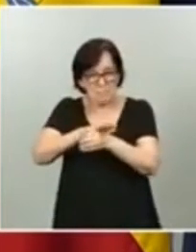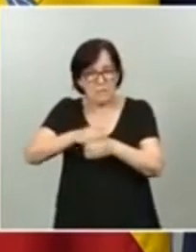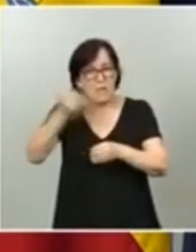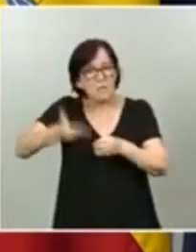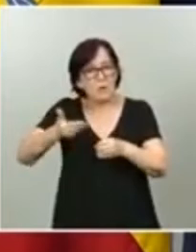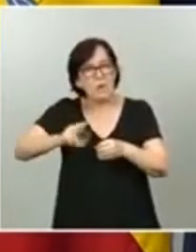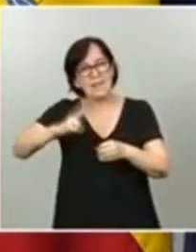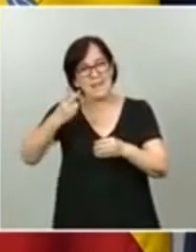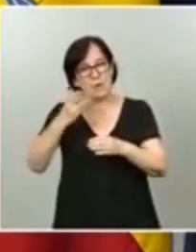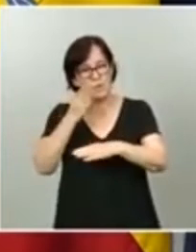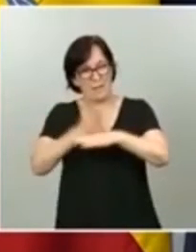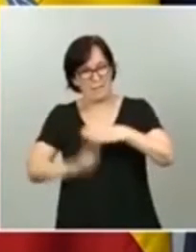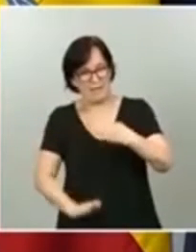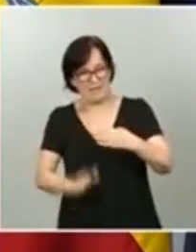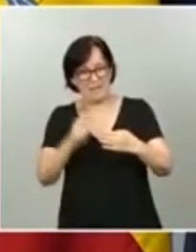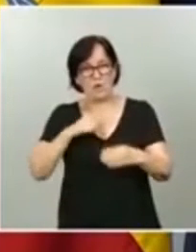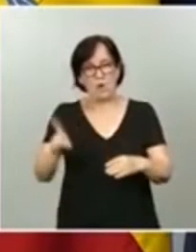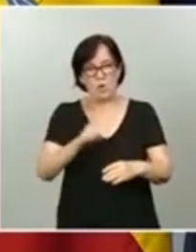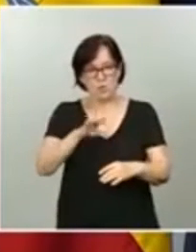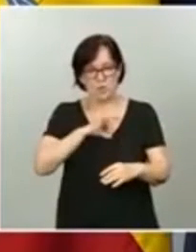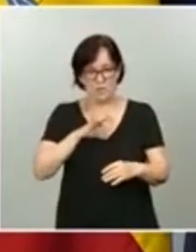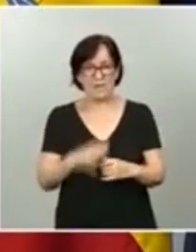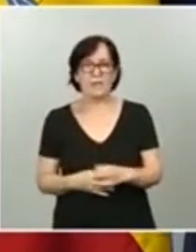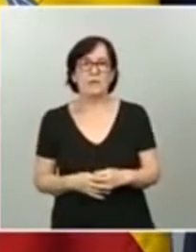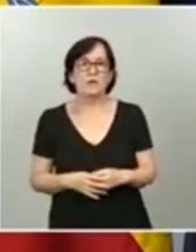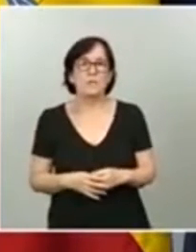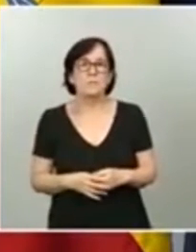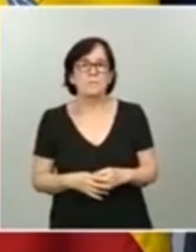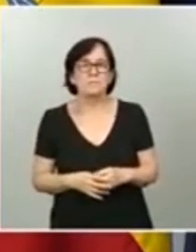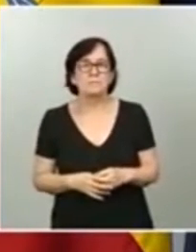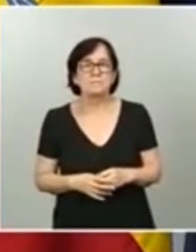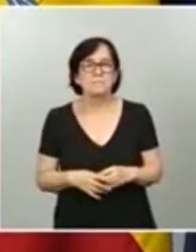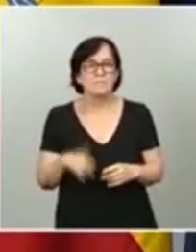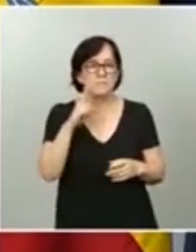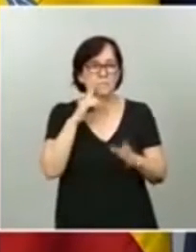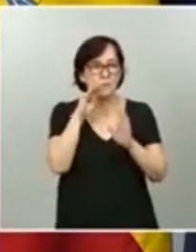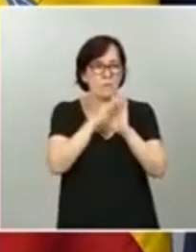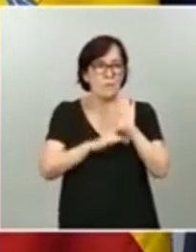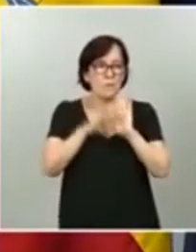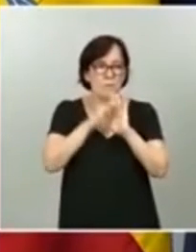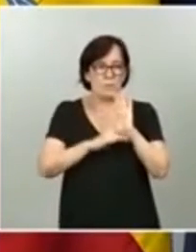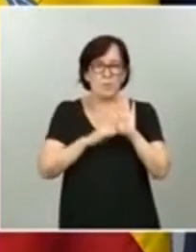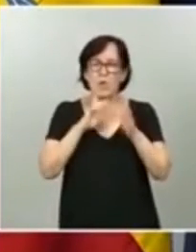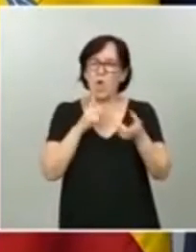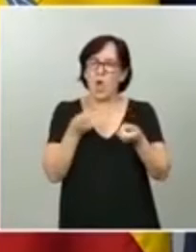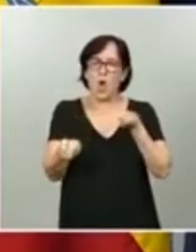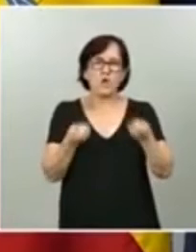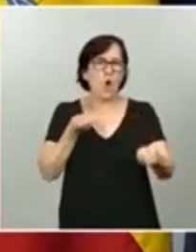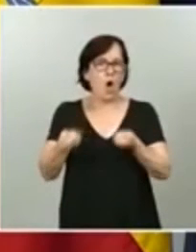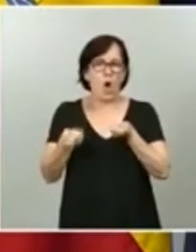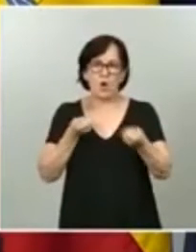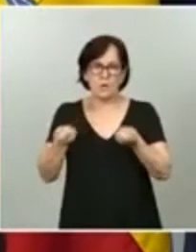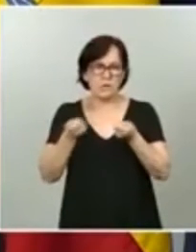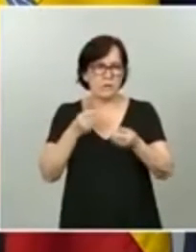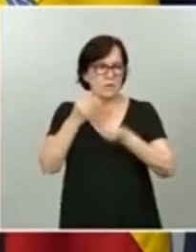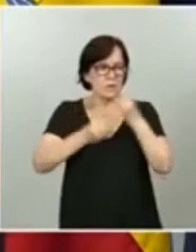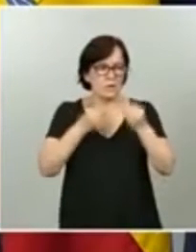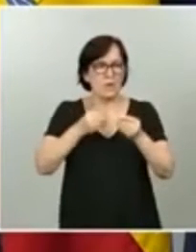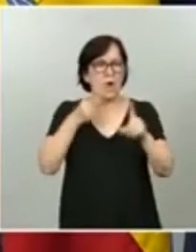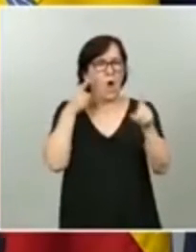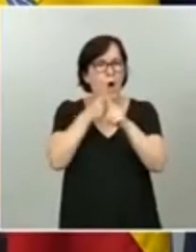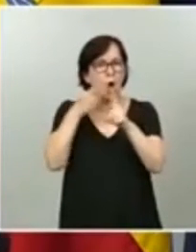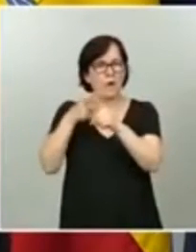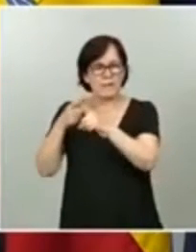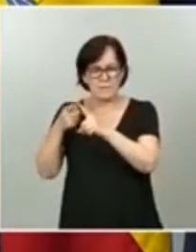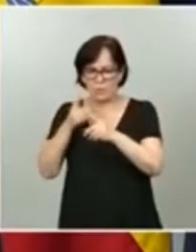parte, es decir, a partir del 1 de enero. Es un programa que está en plena coordinación, se basa en actuaciones por objetivos y se crean